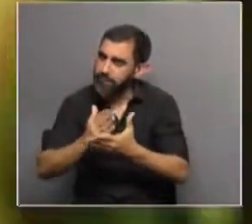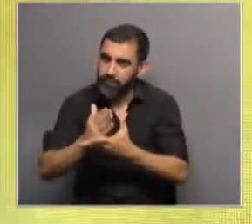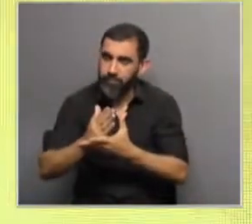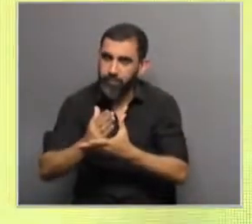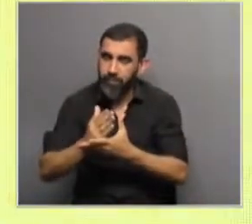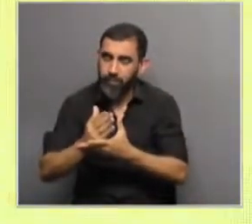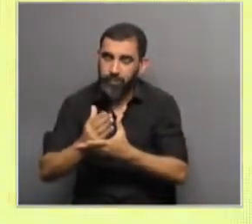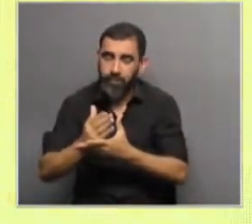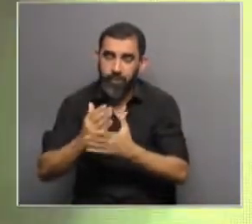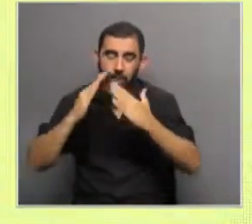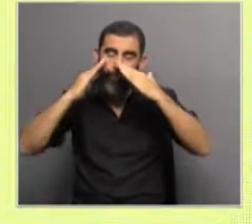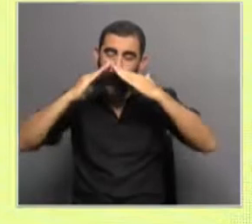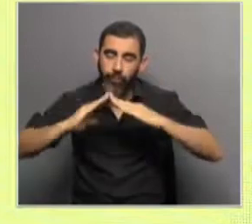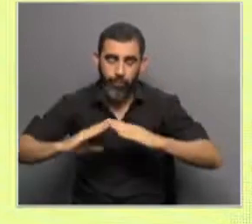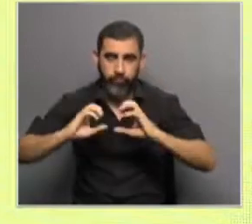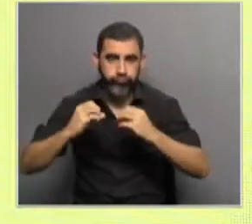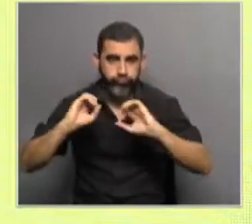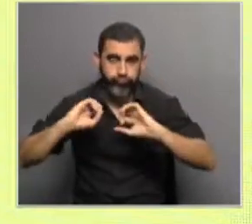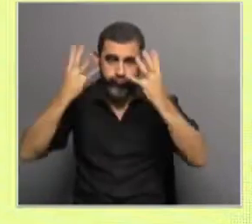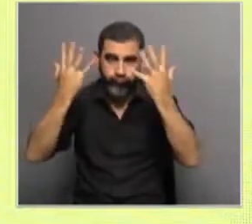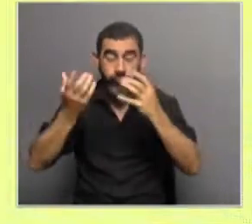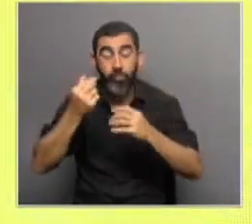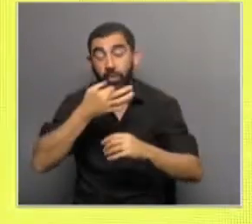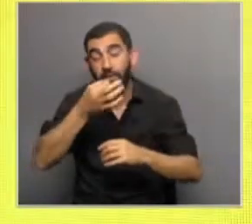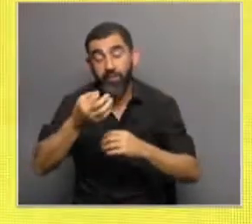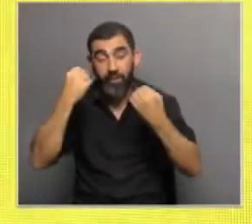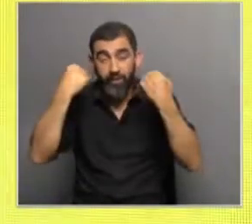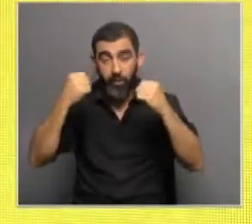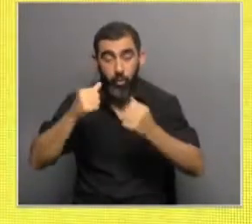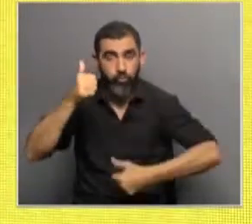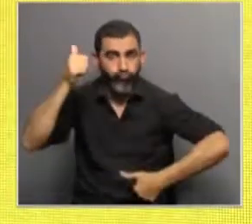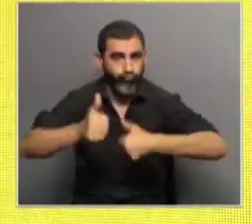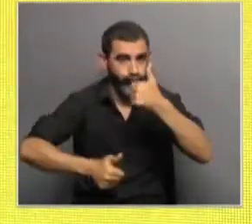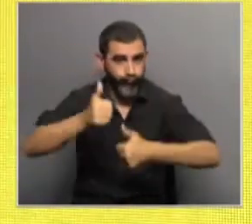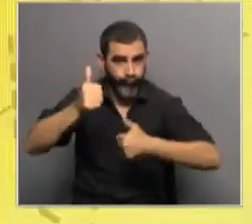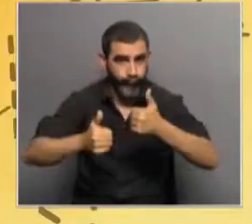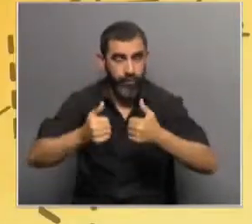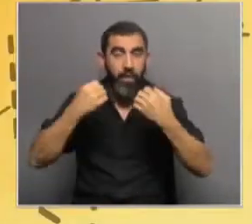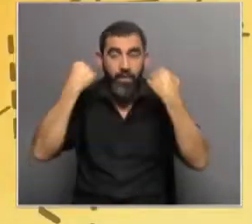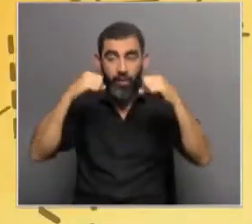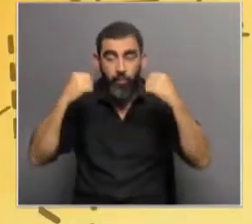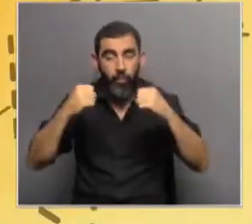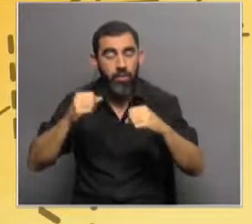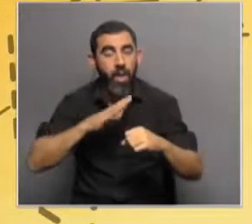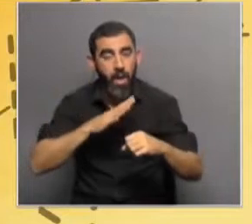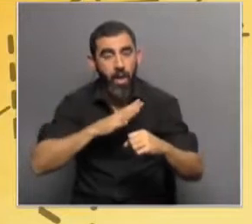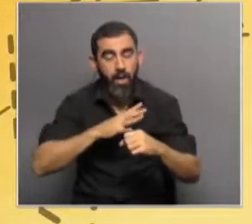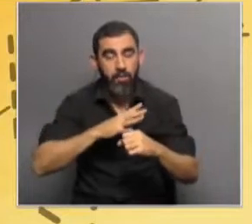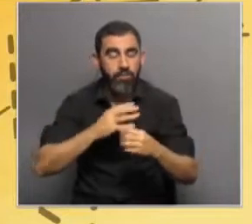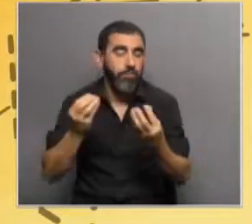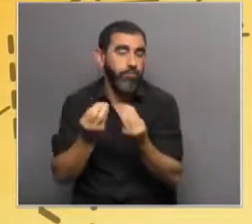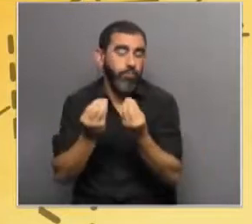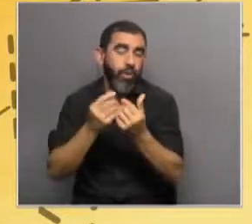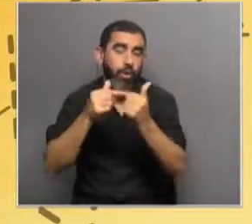canalizador justamente de la agresividad, pero que nos decía que en el caso del deporte de alto rendimiento, el deportista está enfrentado a estímulos que